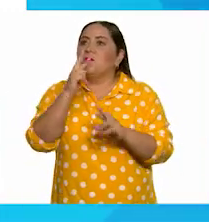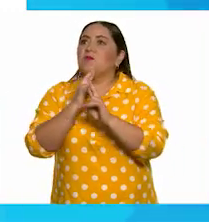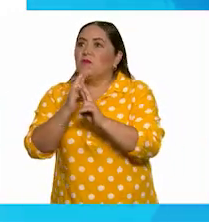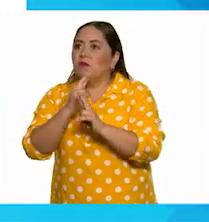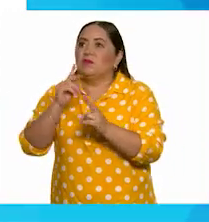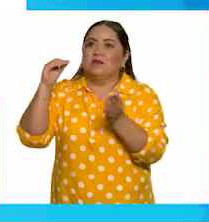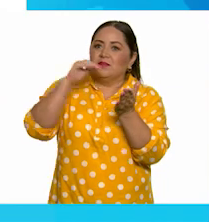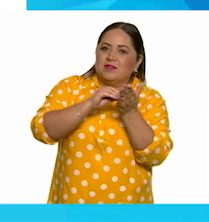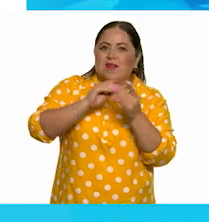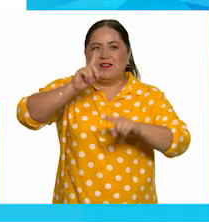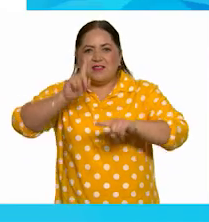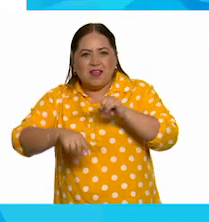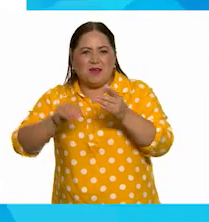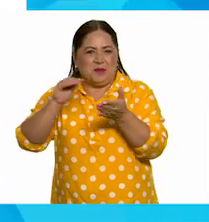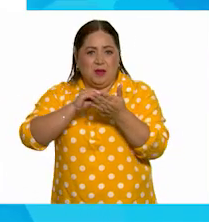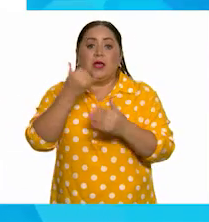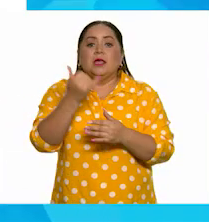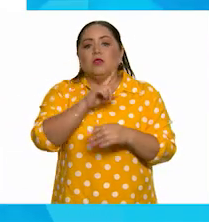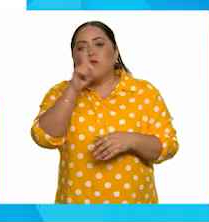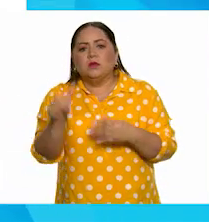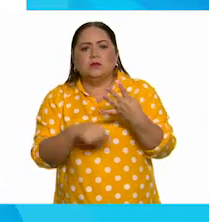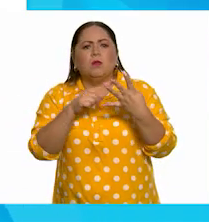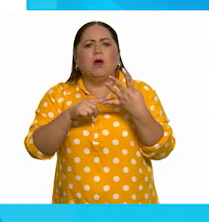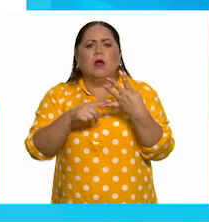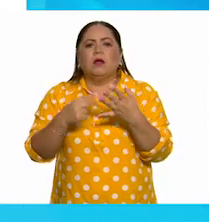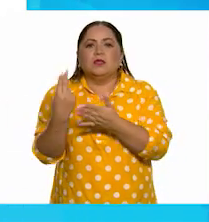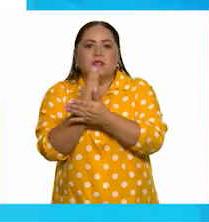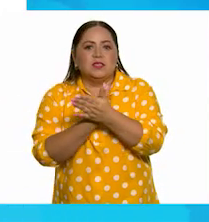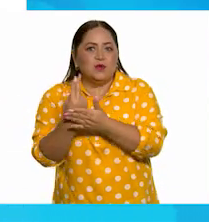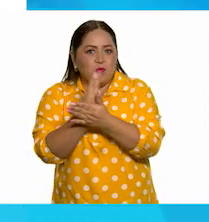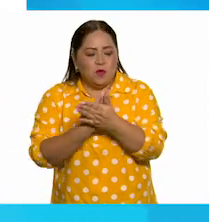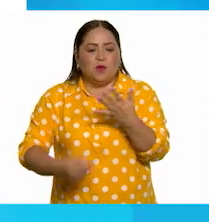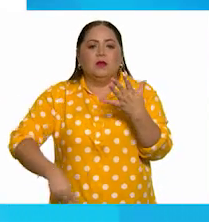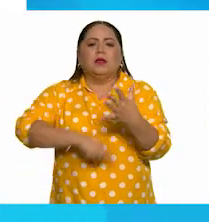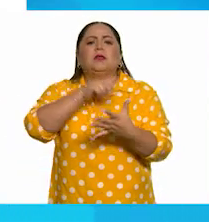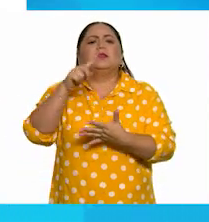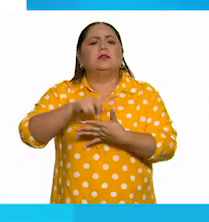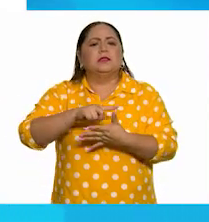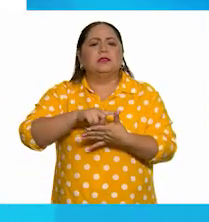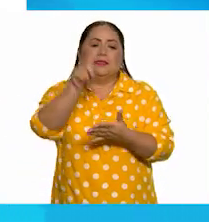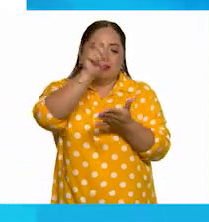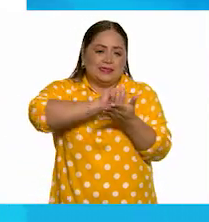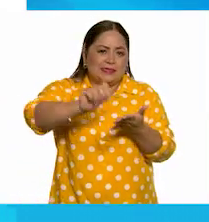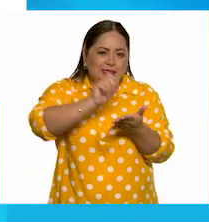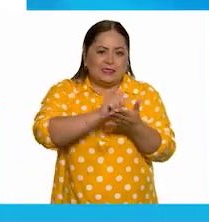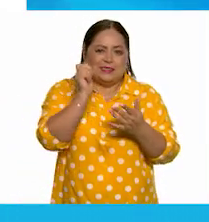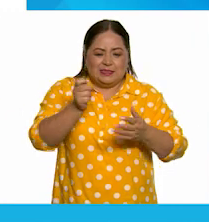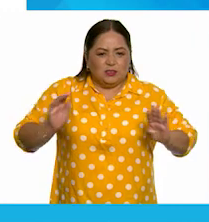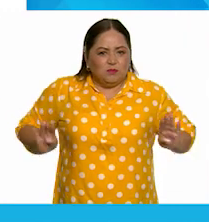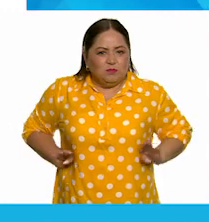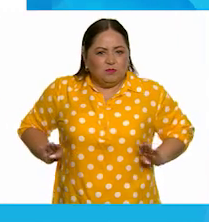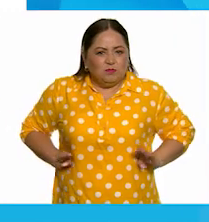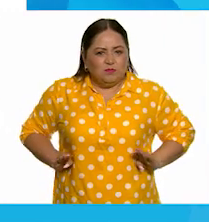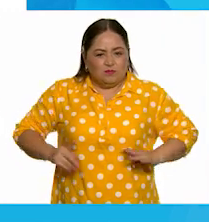dieron. Cuatro. Hicimos nuestro dibujo de esta etapa. Cinco. Escribimos nuestra descripción física actual.